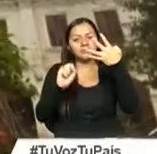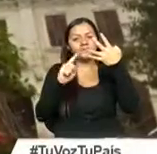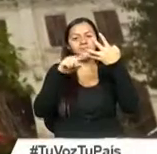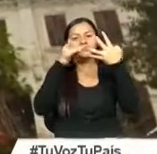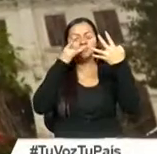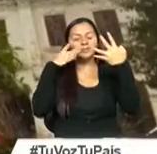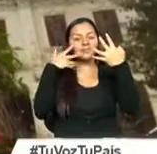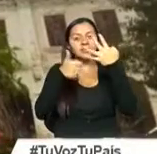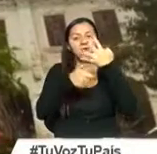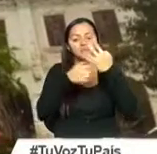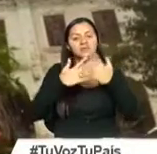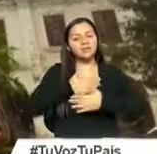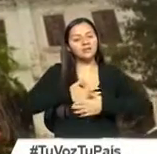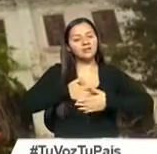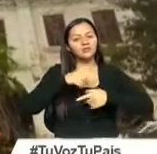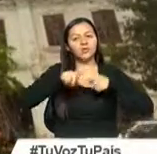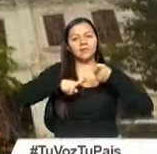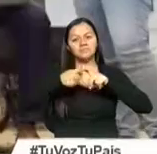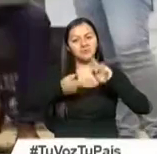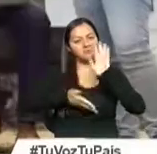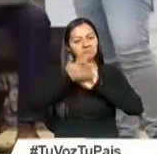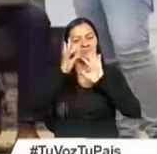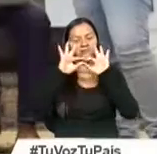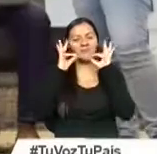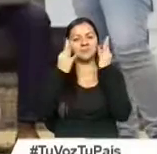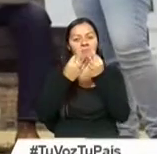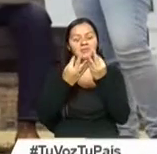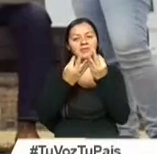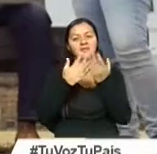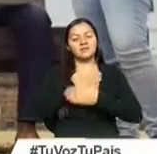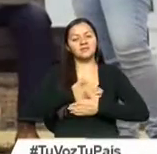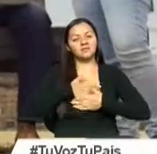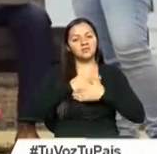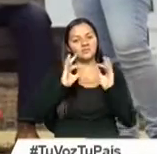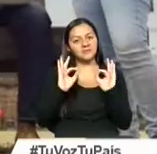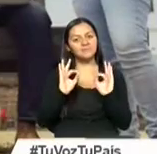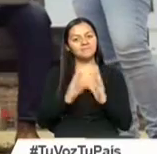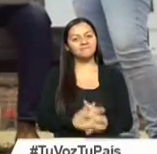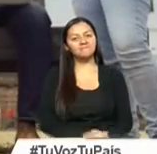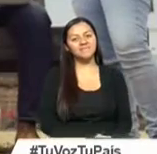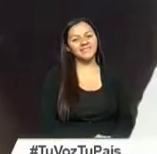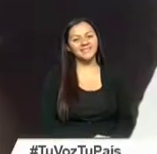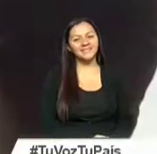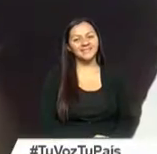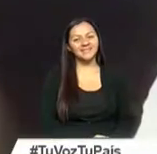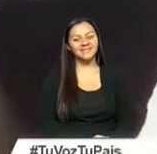en este feriado con amigos y con familia. Carolina Díaz, Noticiero Ciudadano.